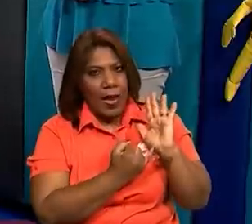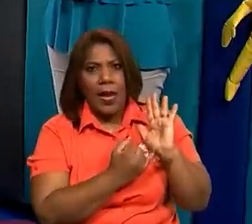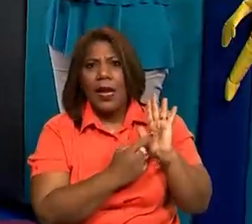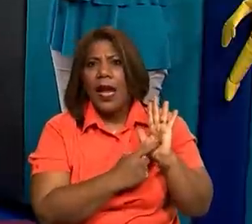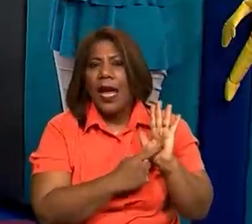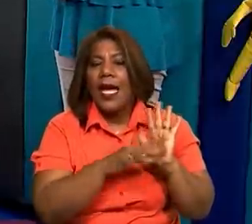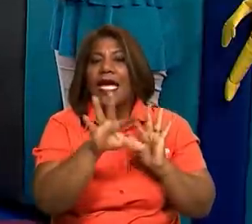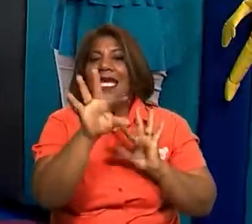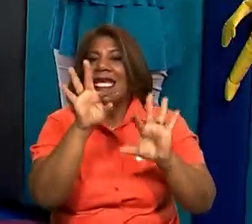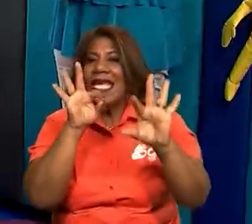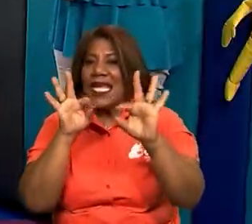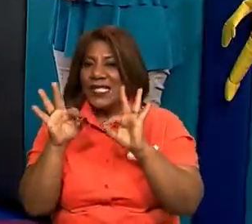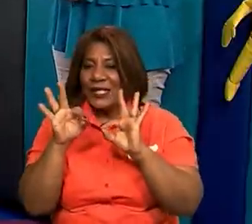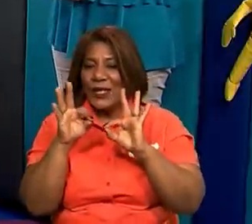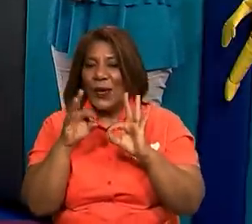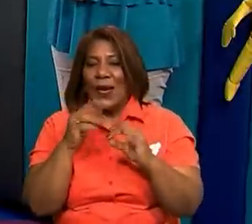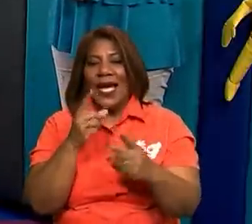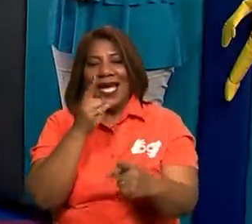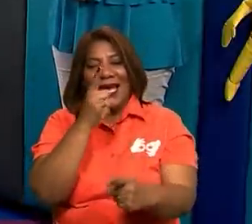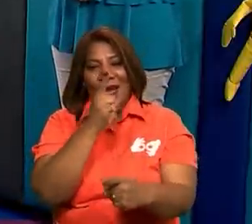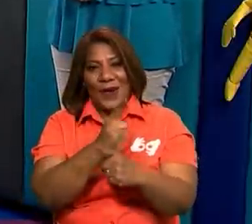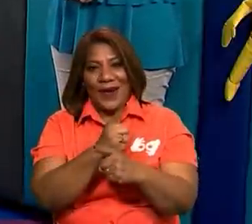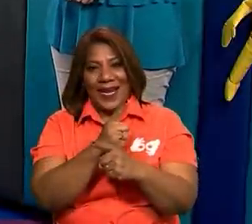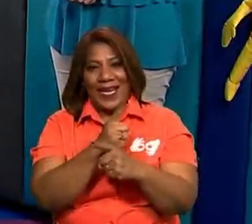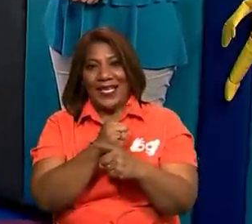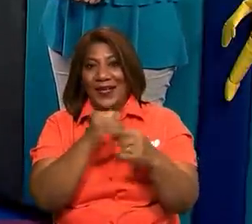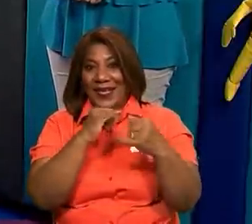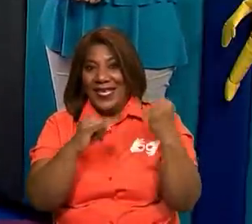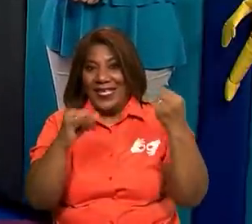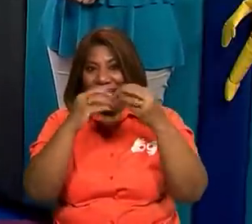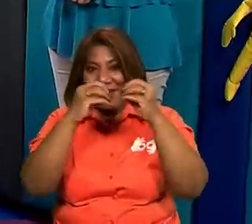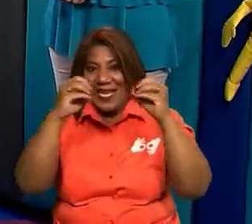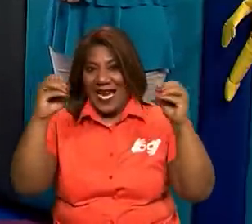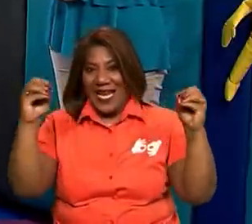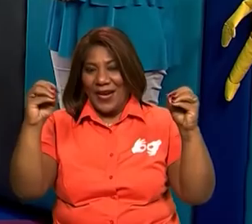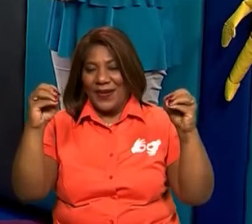entonces, para que ustedes puedan terminar este taller.